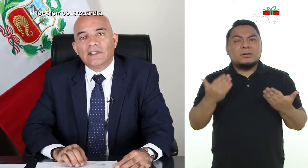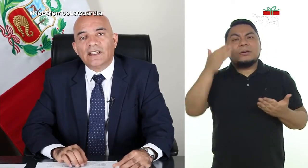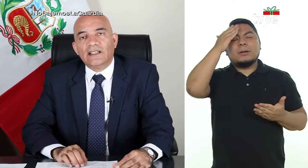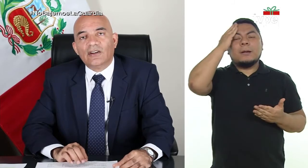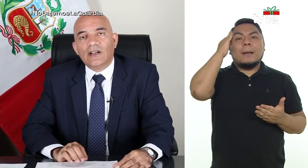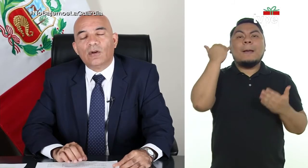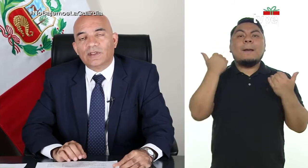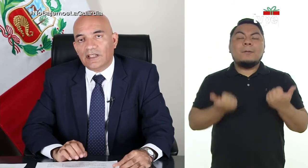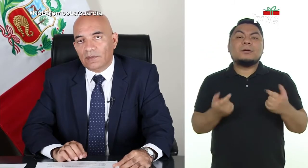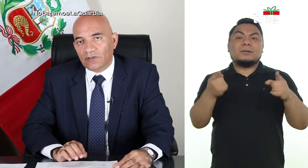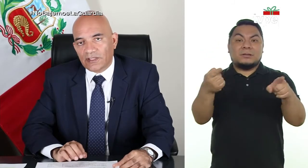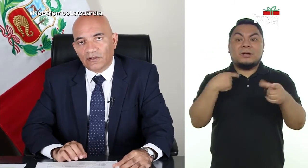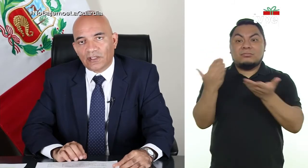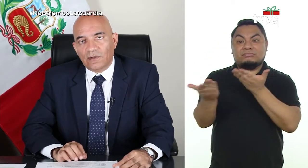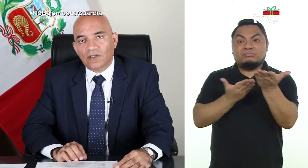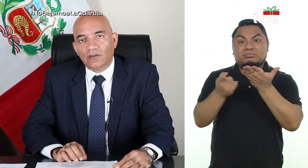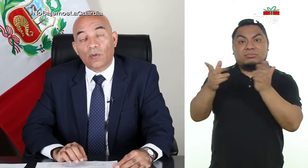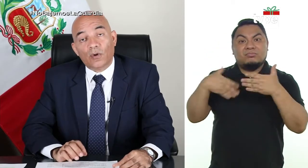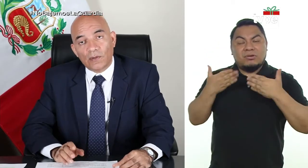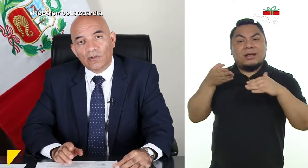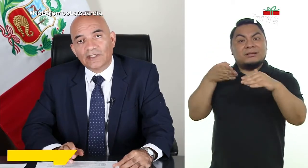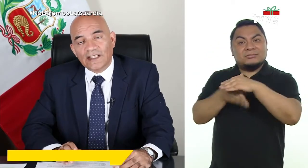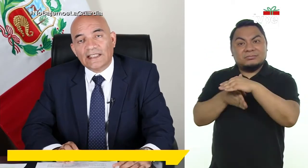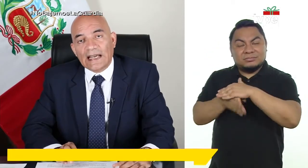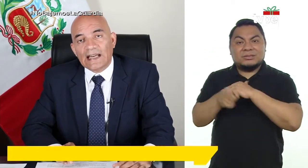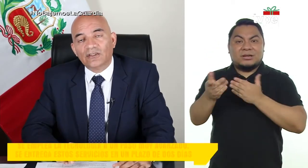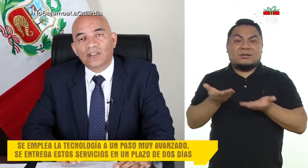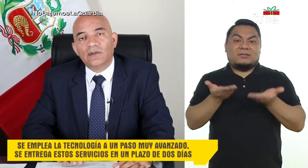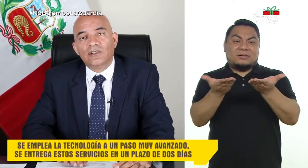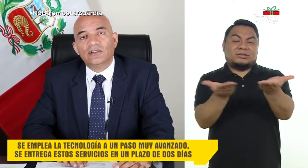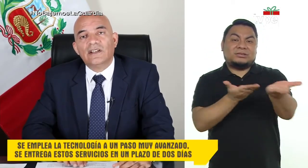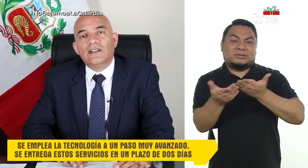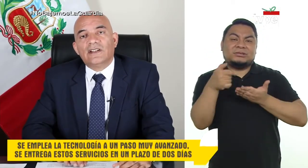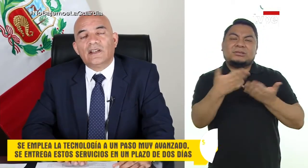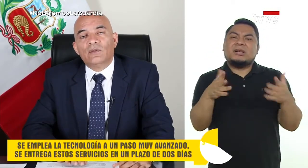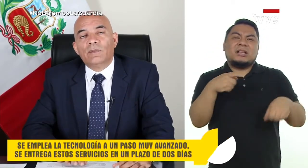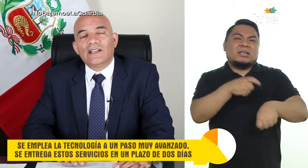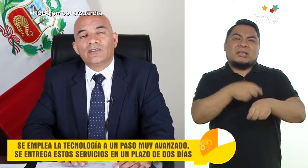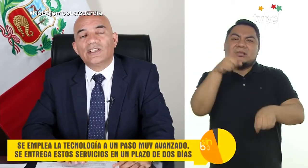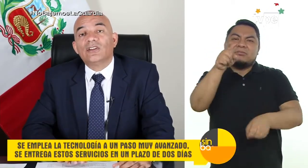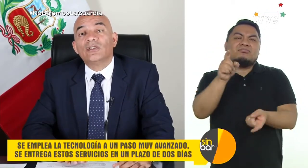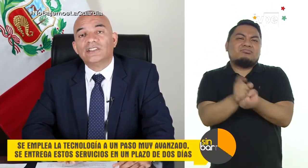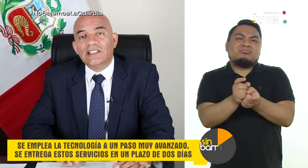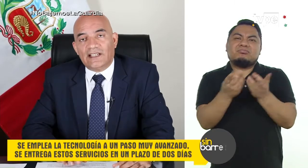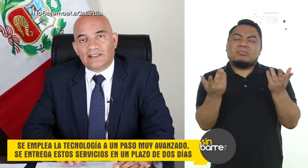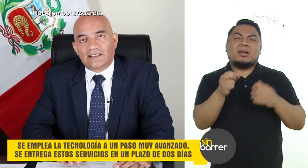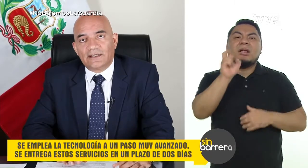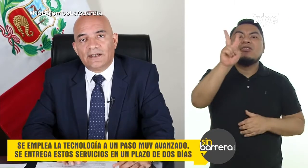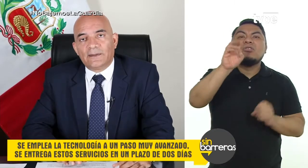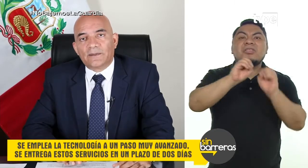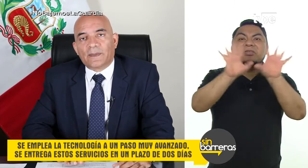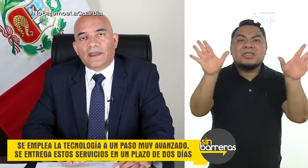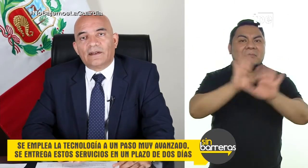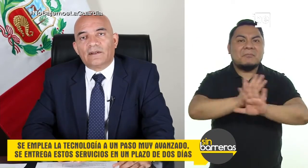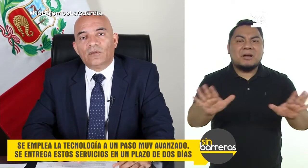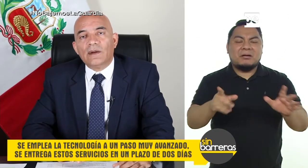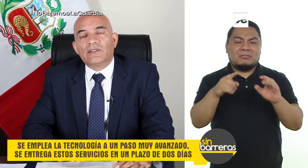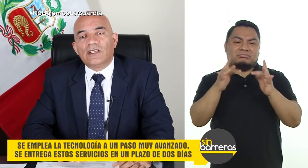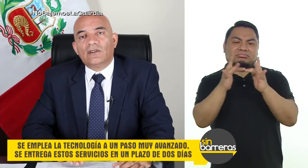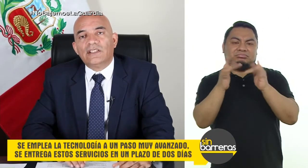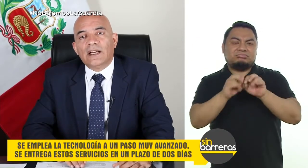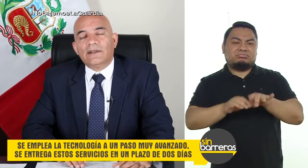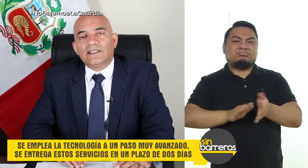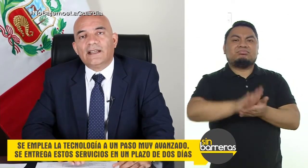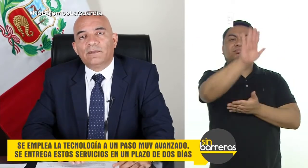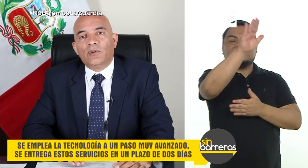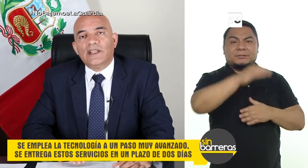de forma tal que ahora obtenemos estos servicios o podemos entregar estos servicios en un plazo de 2 días. Una